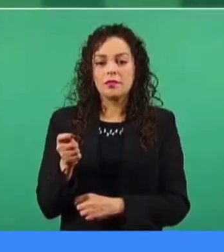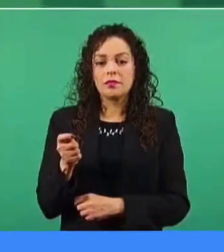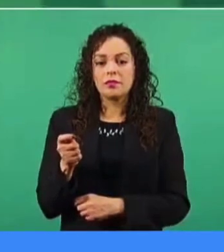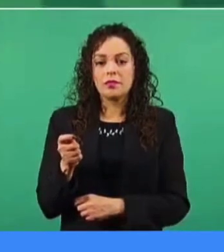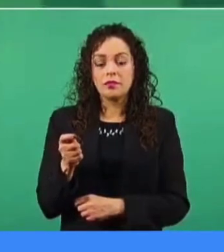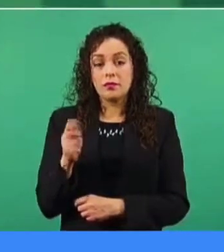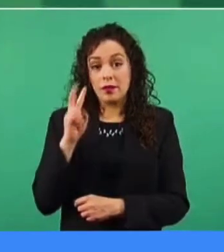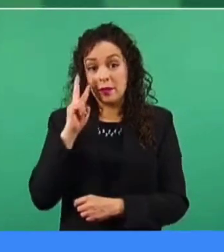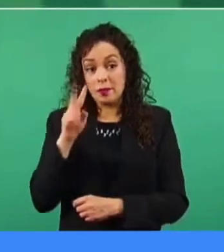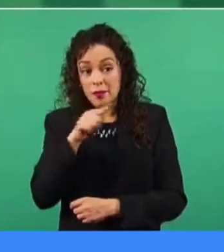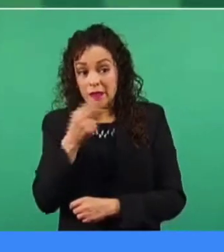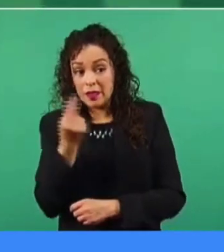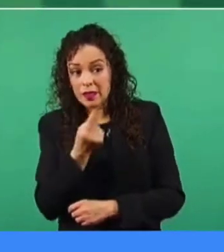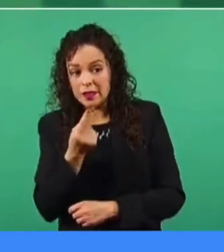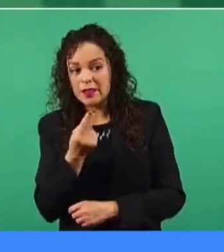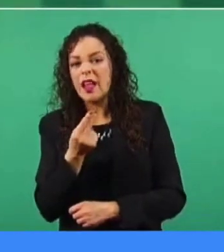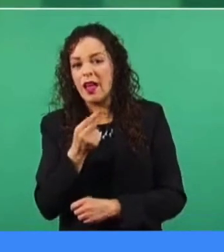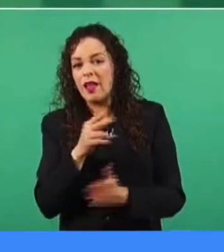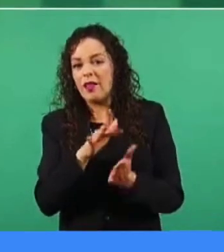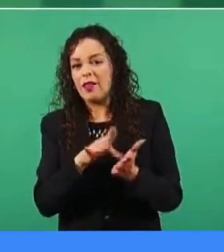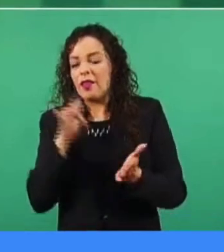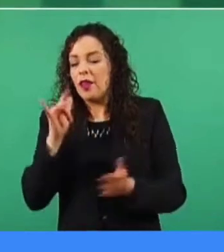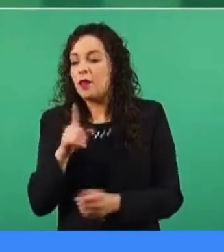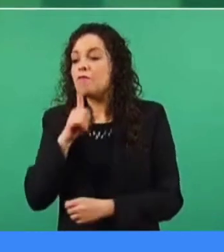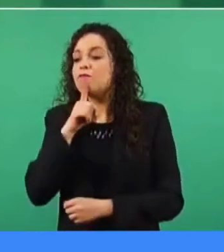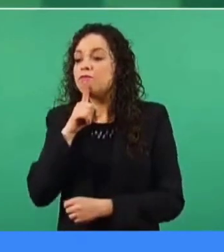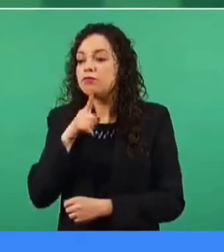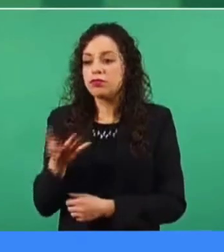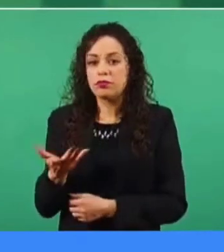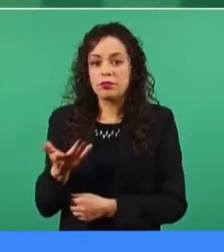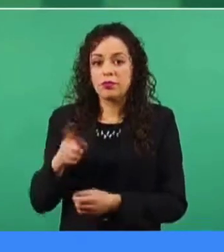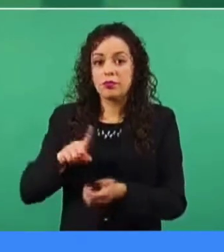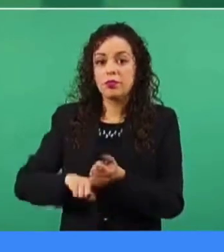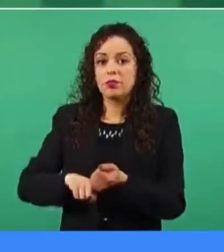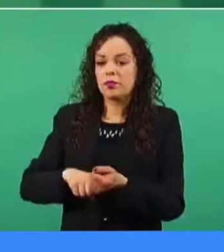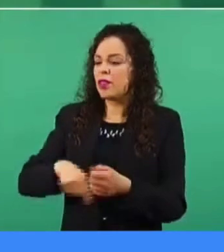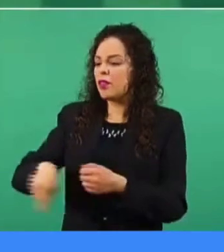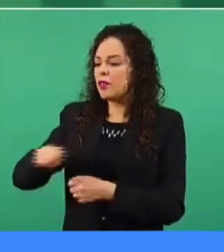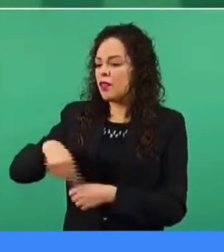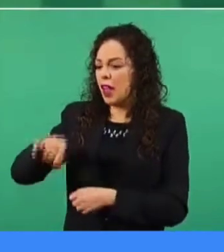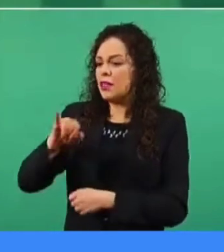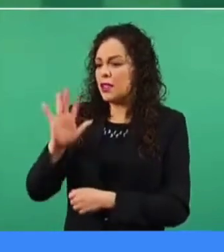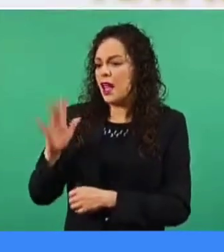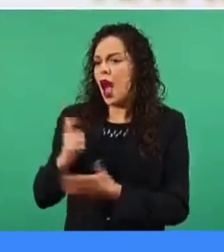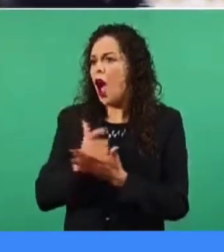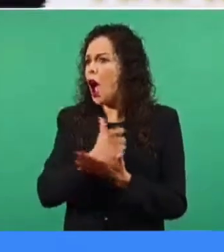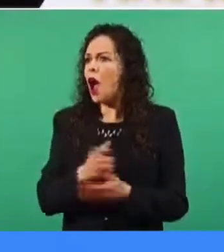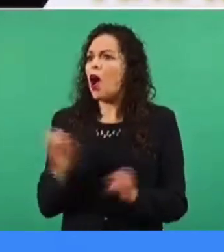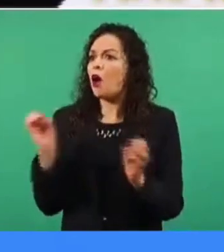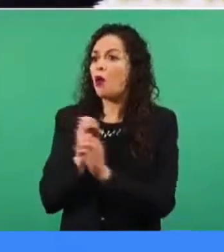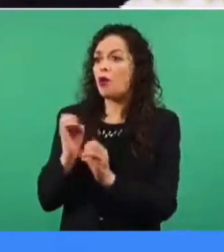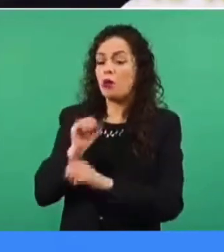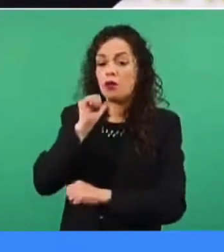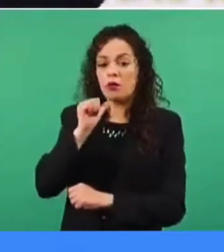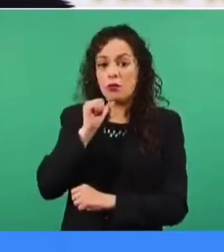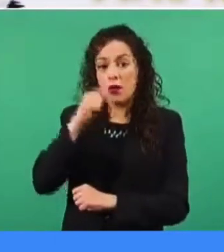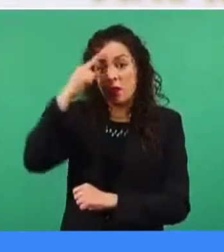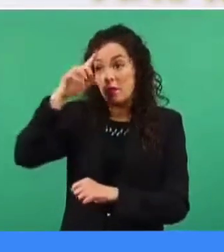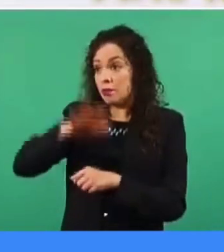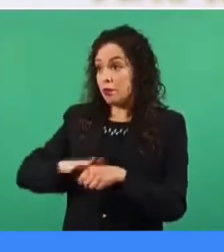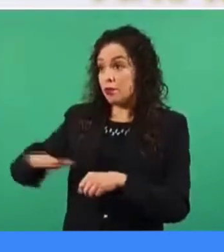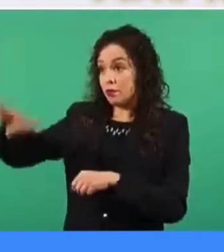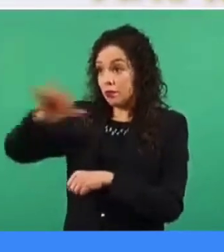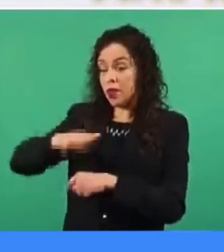traficaban con su necesidad para mantener los aparatos